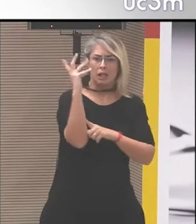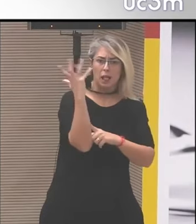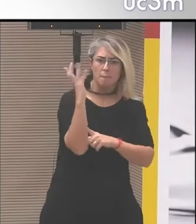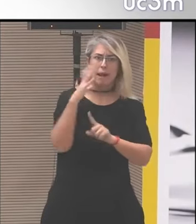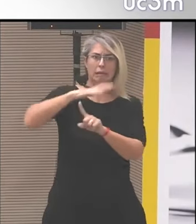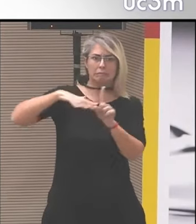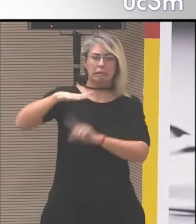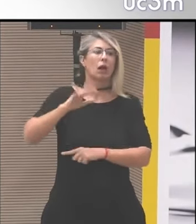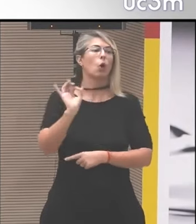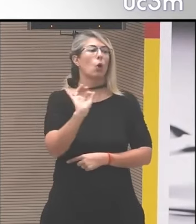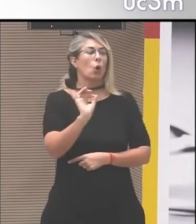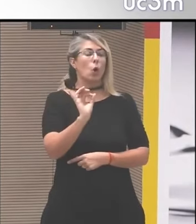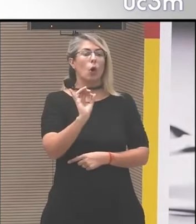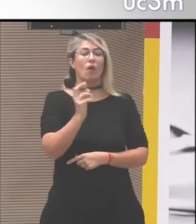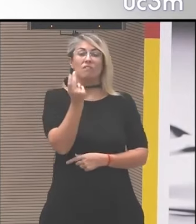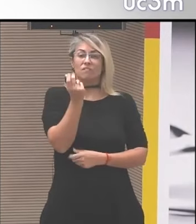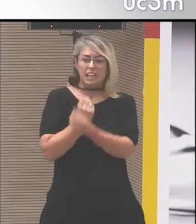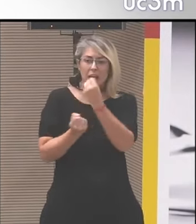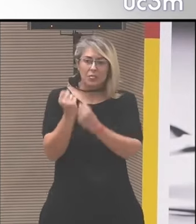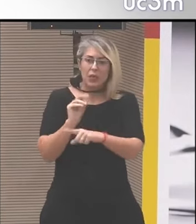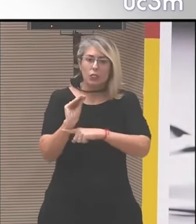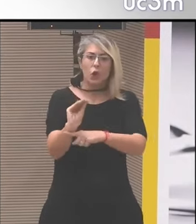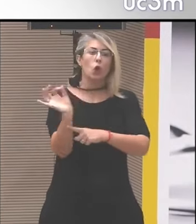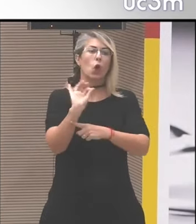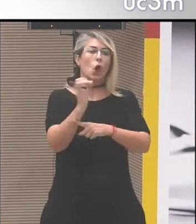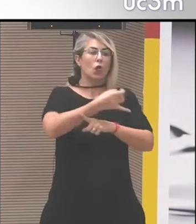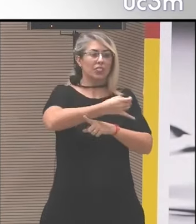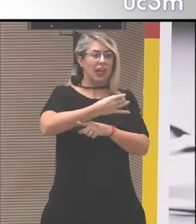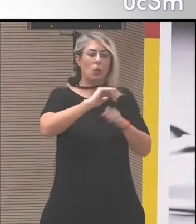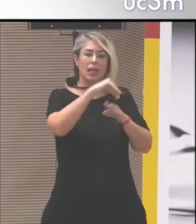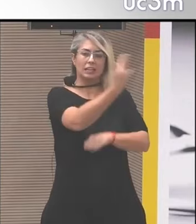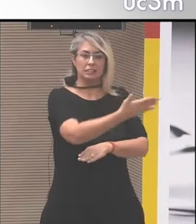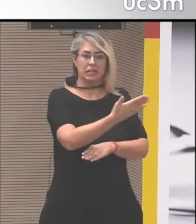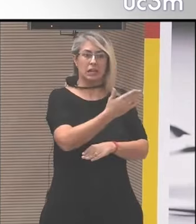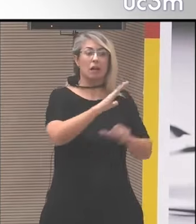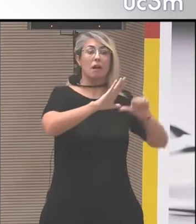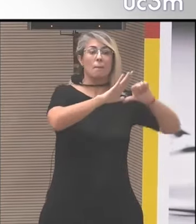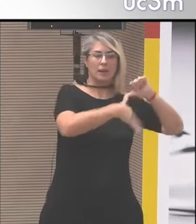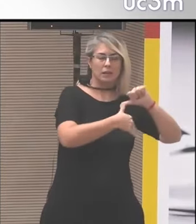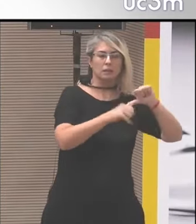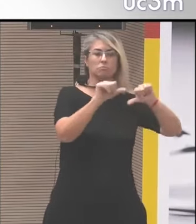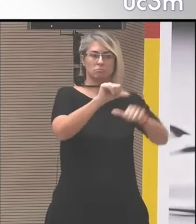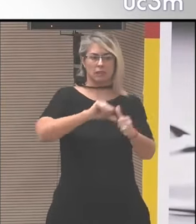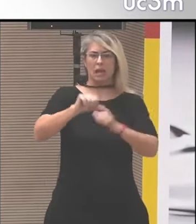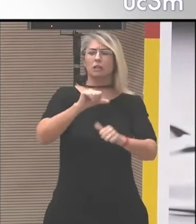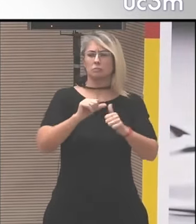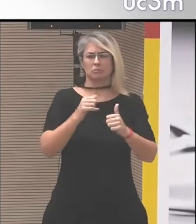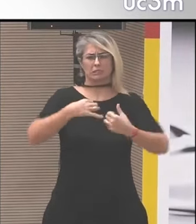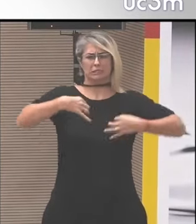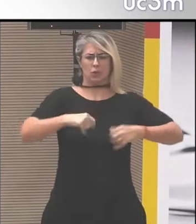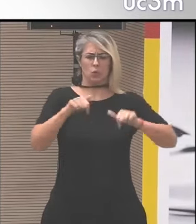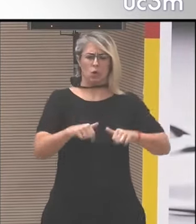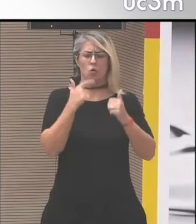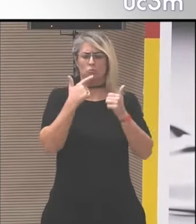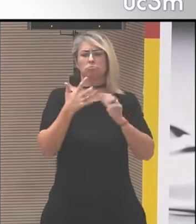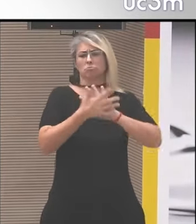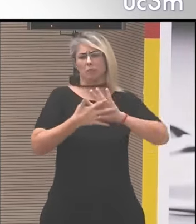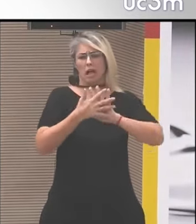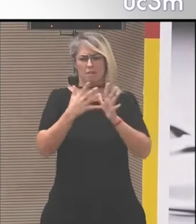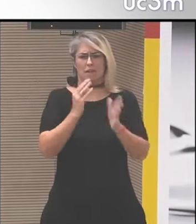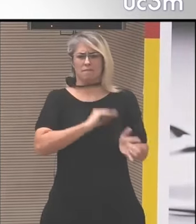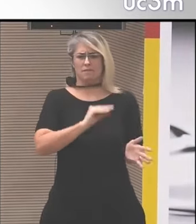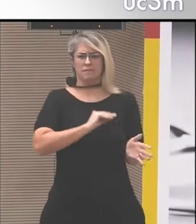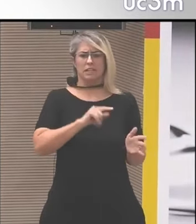o el caso de la deuda externa América Latina y el Caribe estoy segura que se comentará ampliamente aquí hoy es una de las